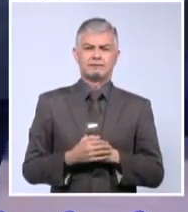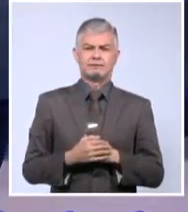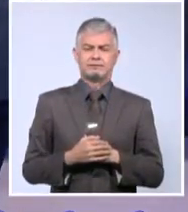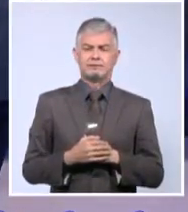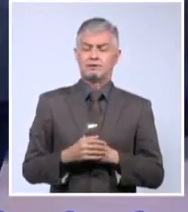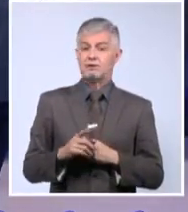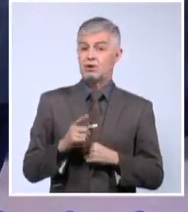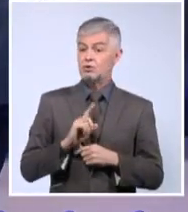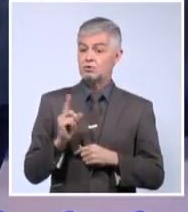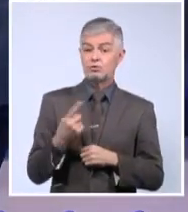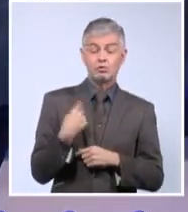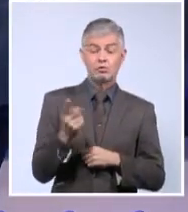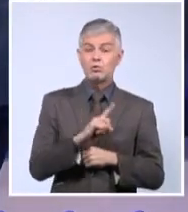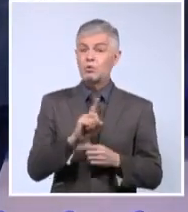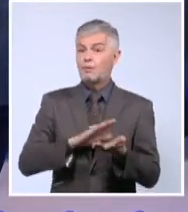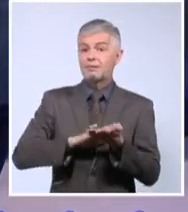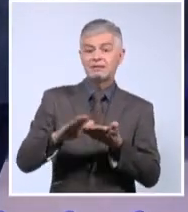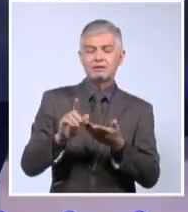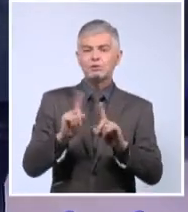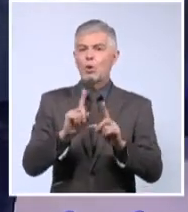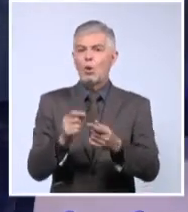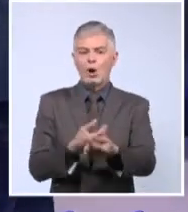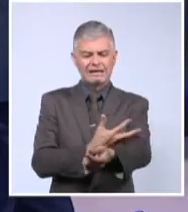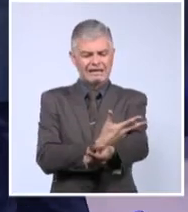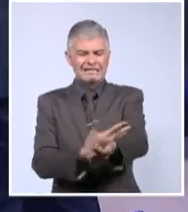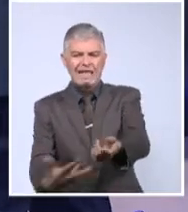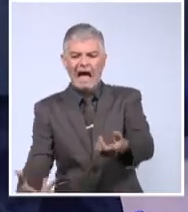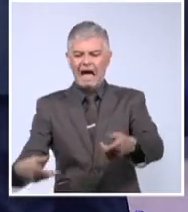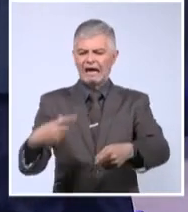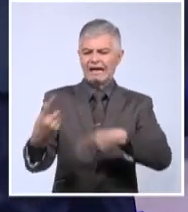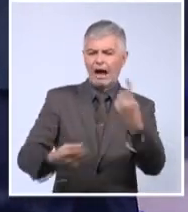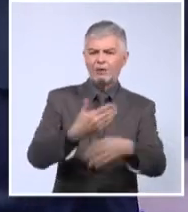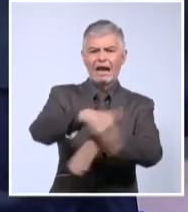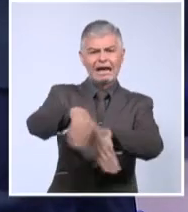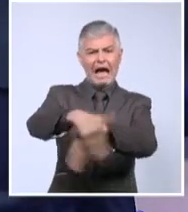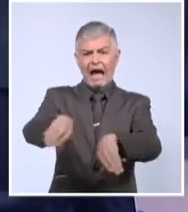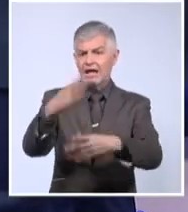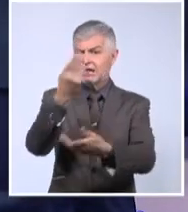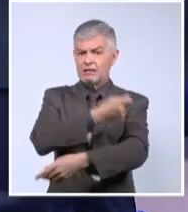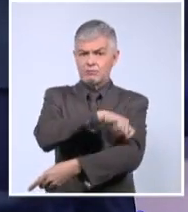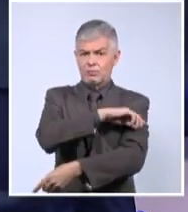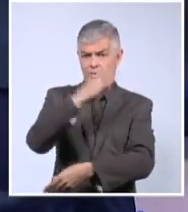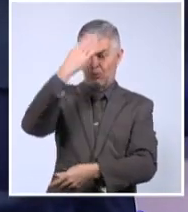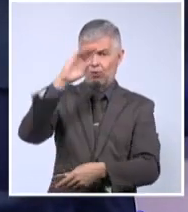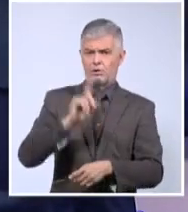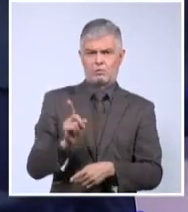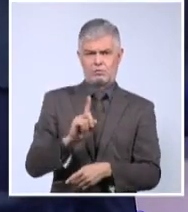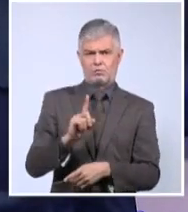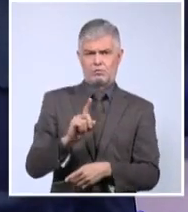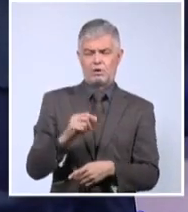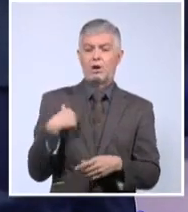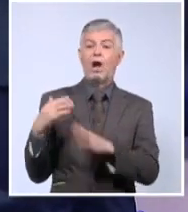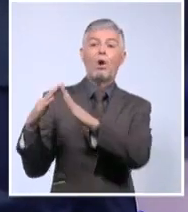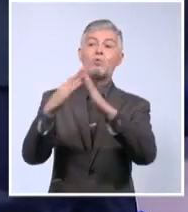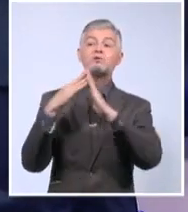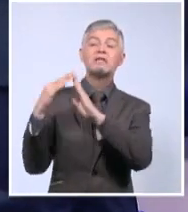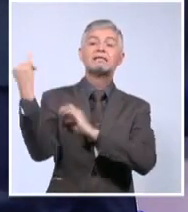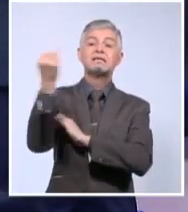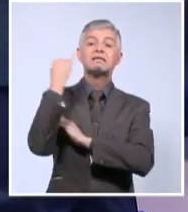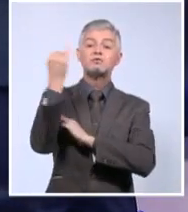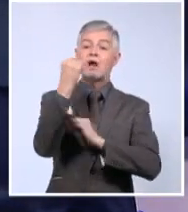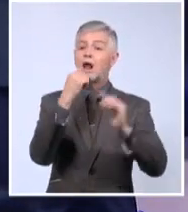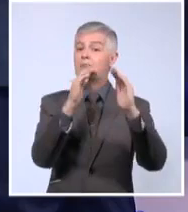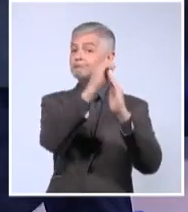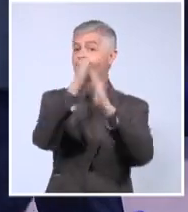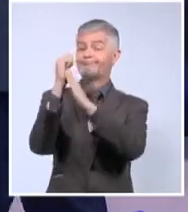No se debe permitir un derramamiento de sangre del pueblo cubano en las calles de Cuba y con toda moral pedimos que la convención internacional encabezada por Estados Unidos